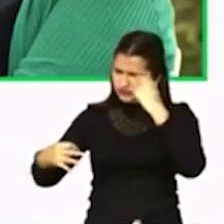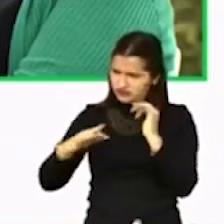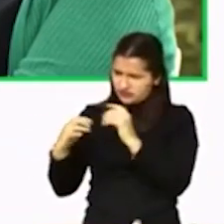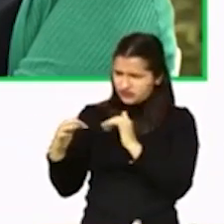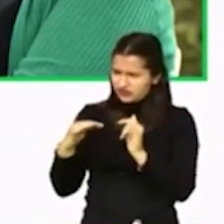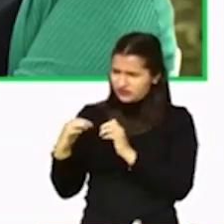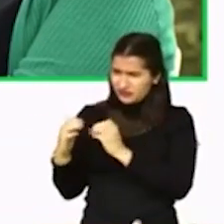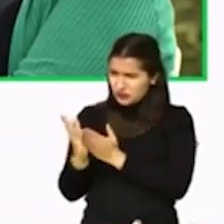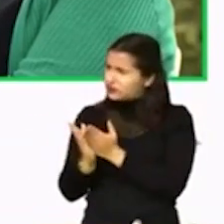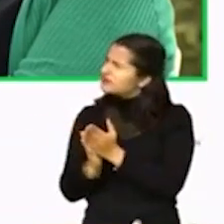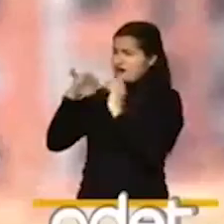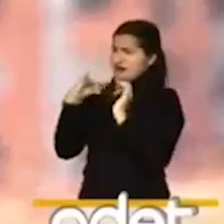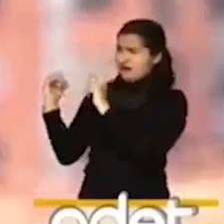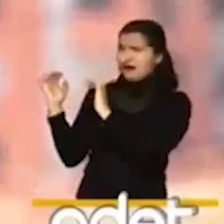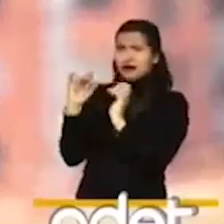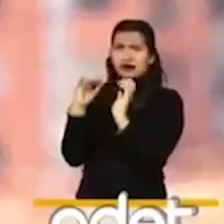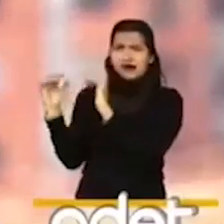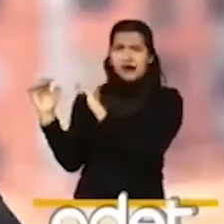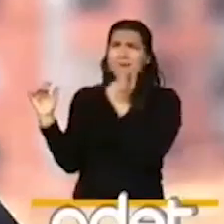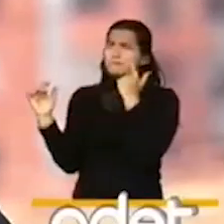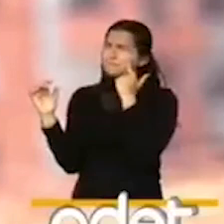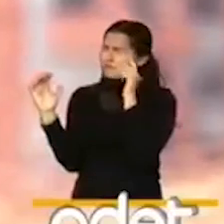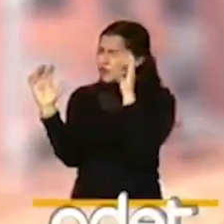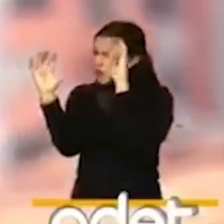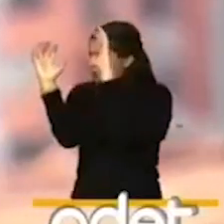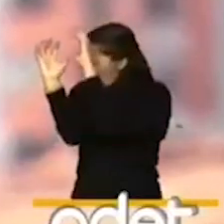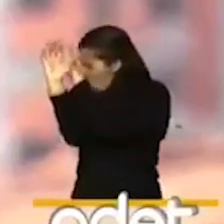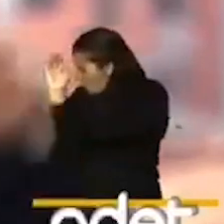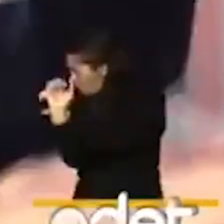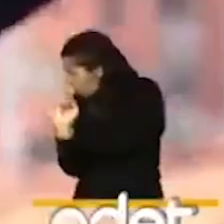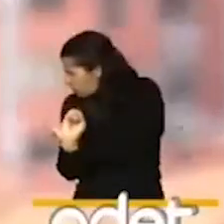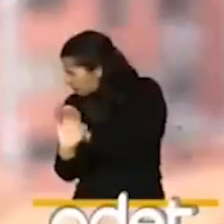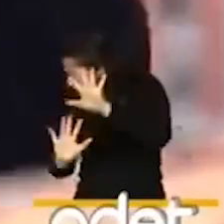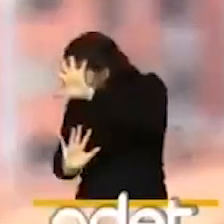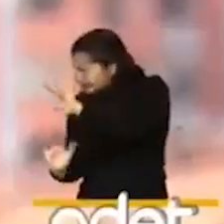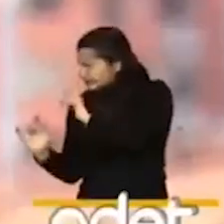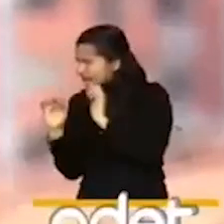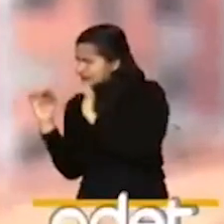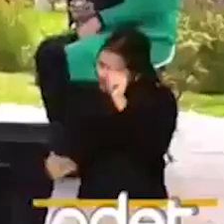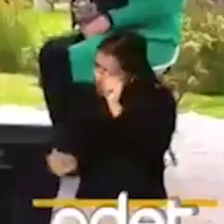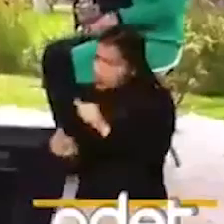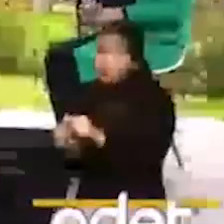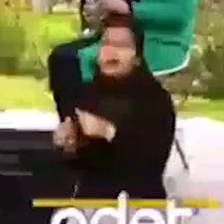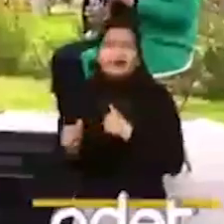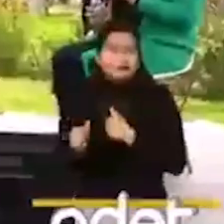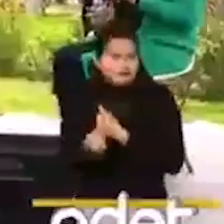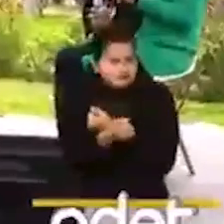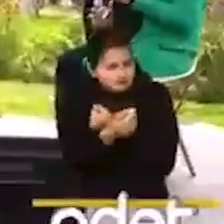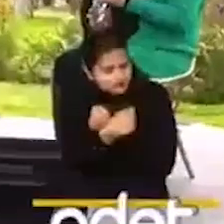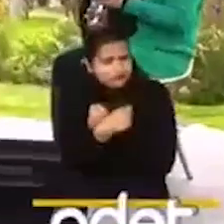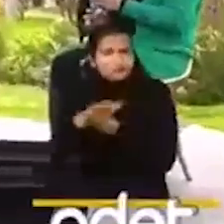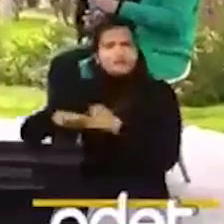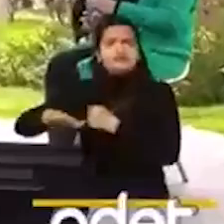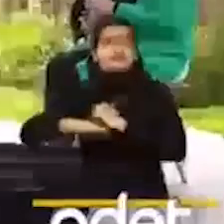sangre permanente en nuestro país. Pero el evento se tornó tenso cuando la senadora del partido FARC, Griselda Lobo, conocida dentro de las